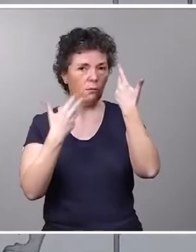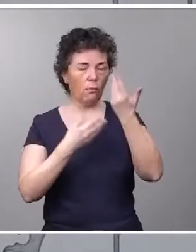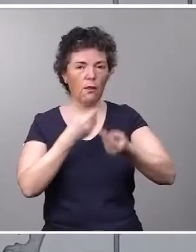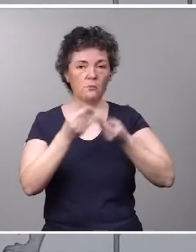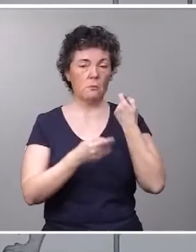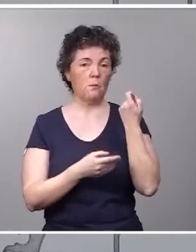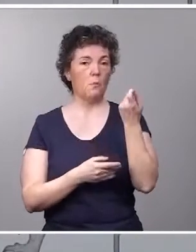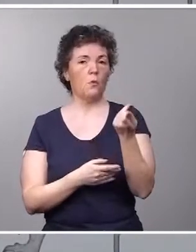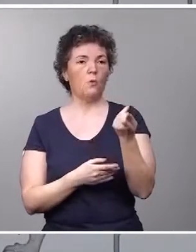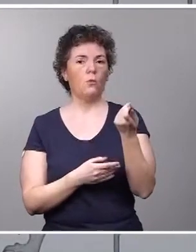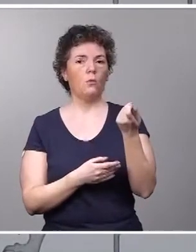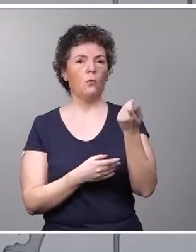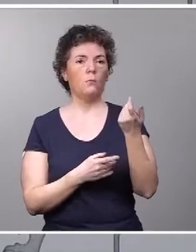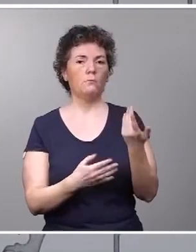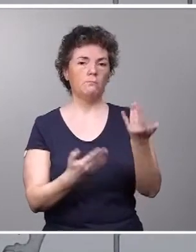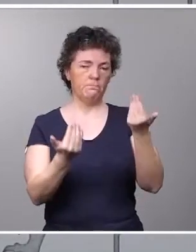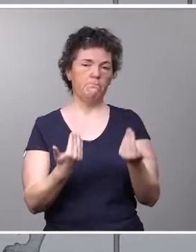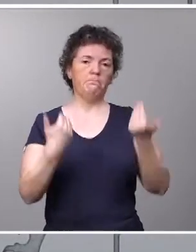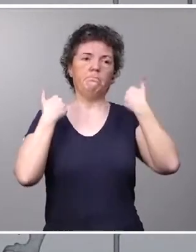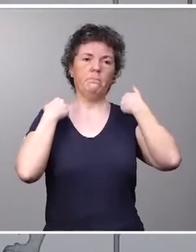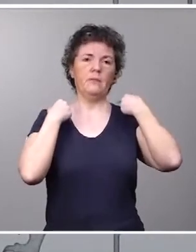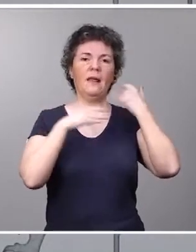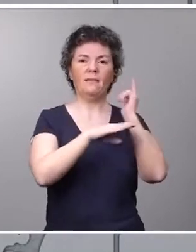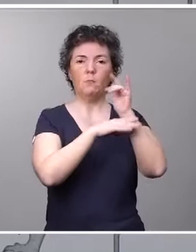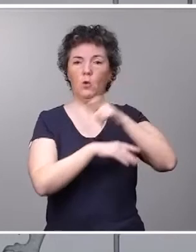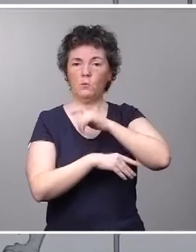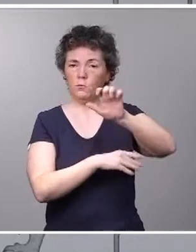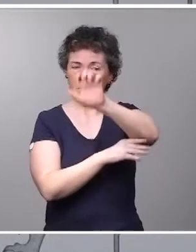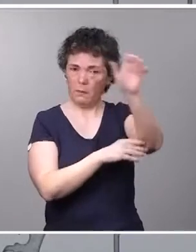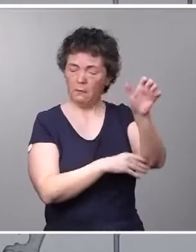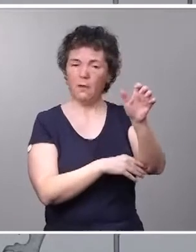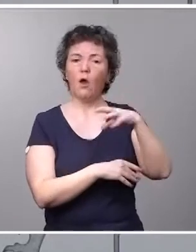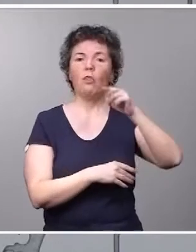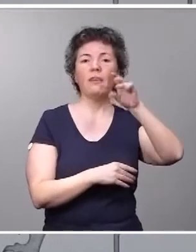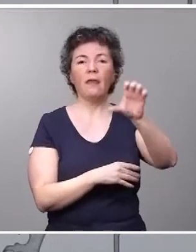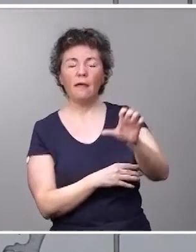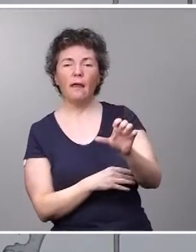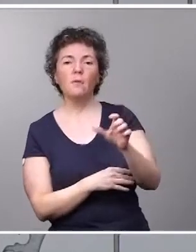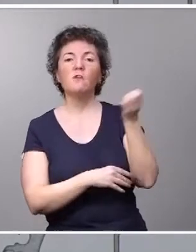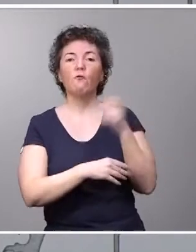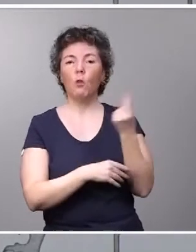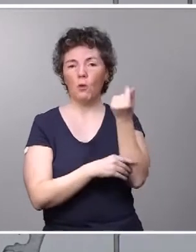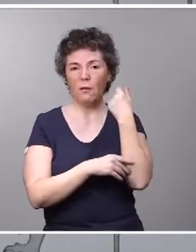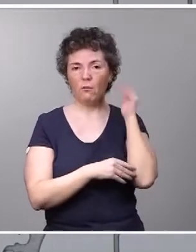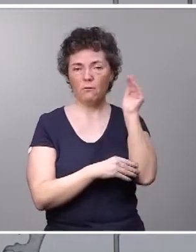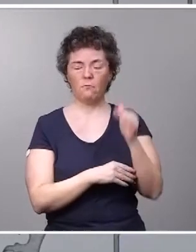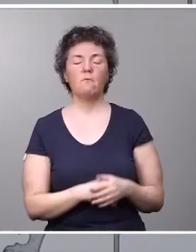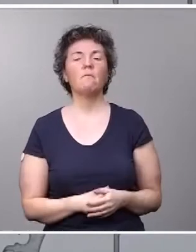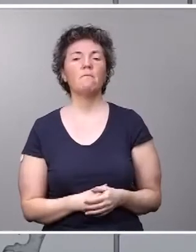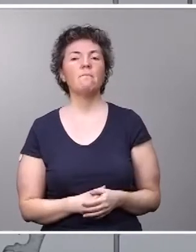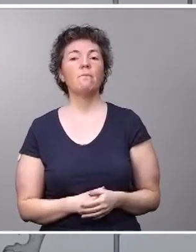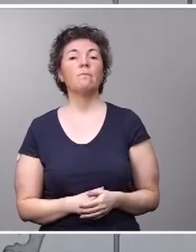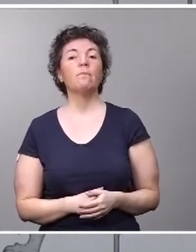distintos organismos internacionales, como la propia Comisión Europea, la OCDE y el Fondo Monetario Internacional. Por decirlo